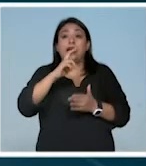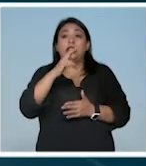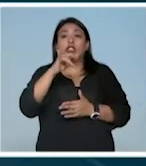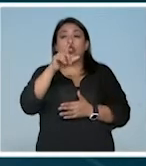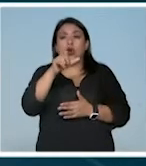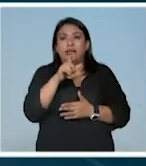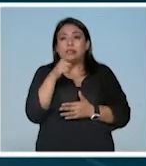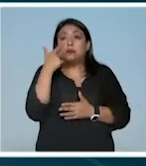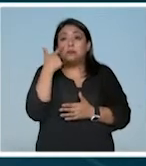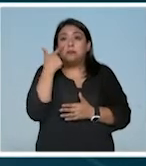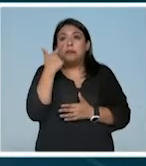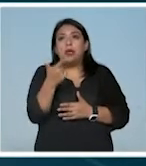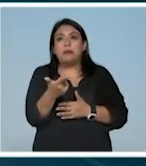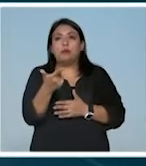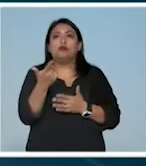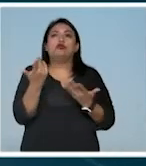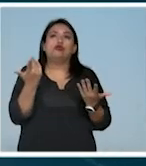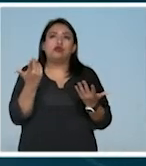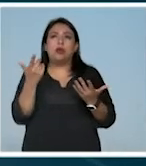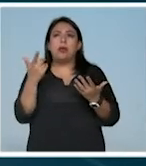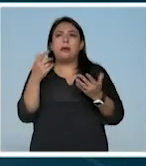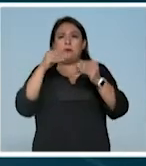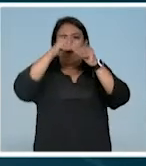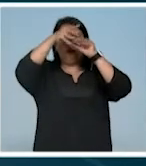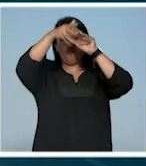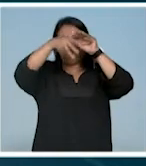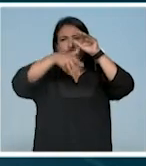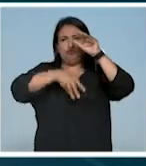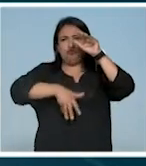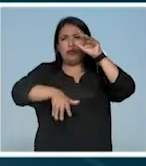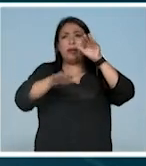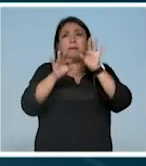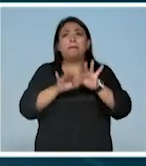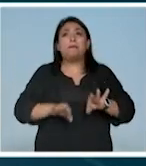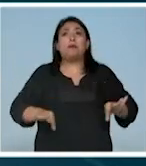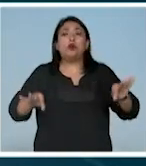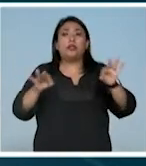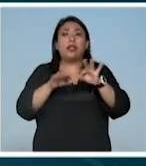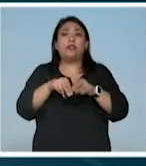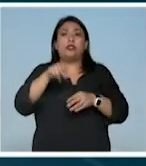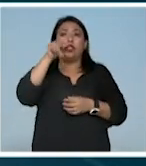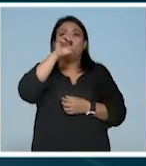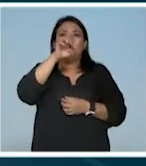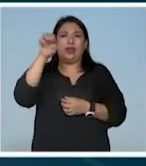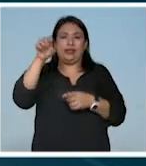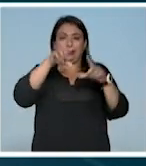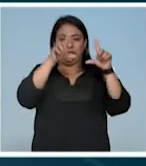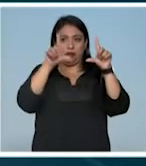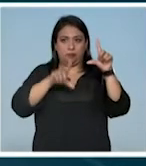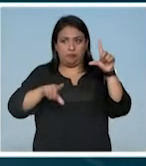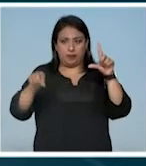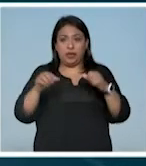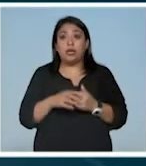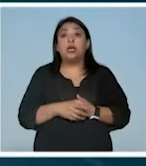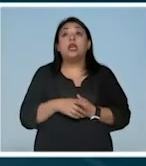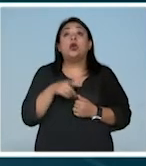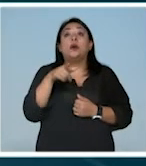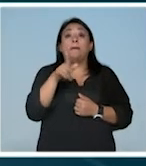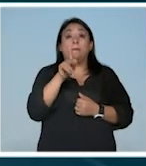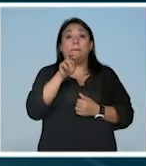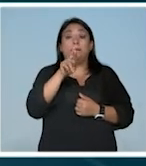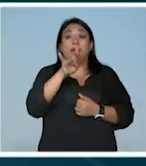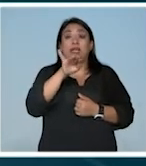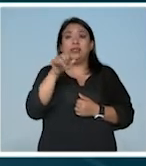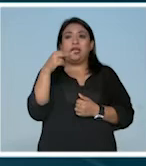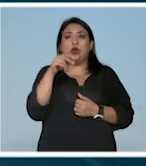encontrar la presa más importante del noroeste del país, la presa